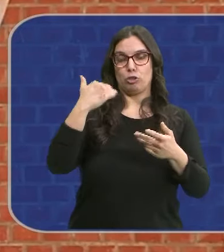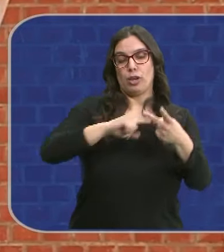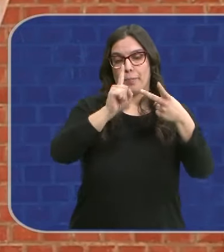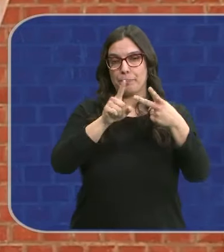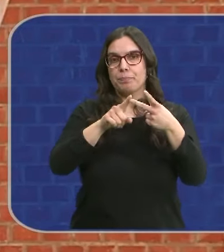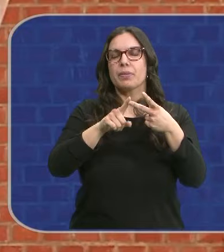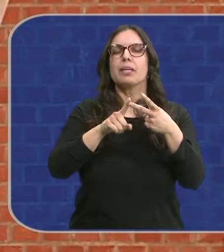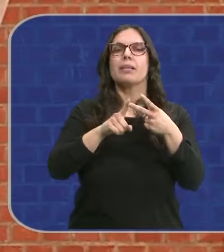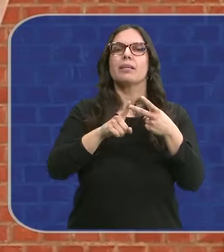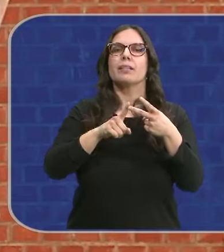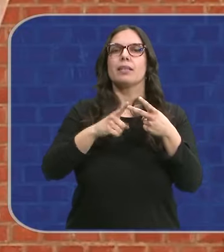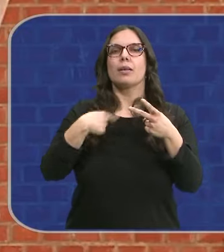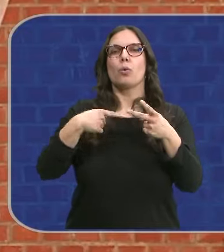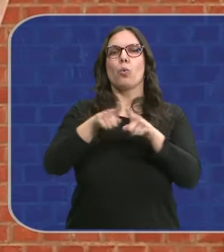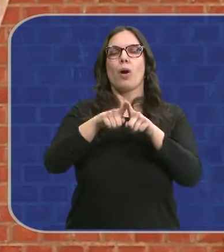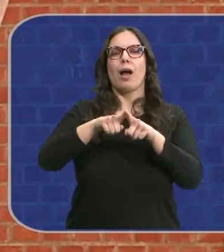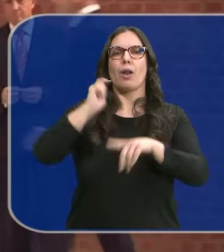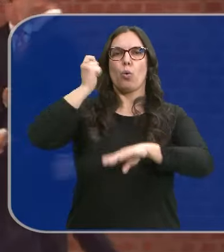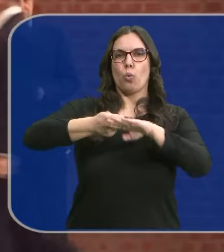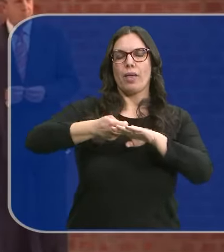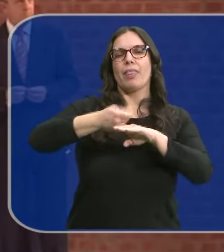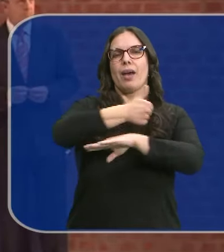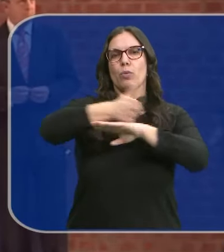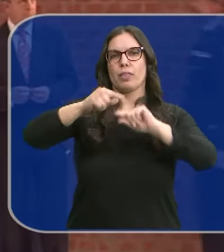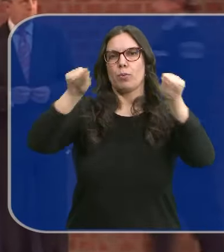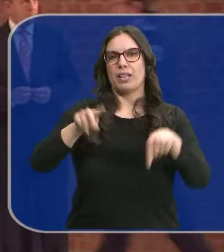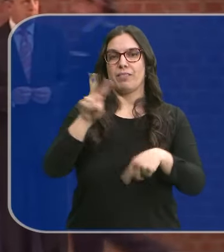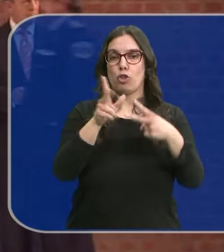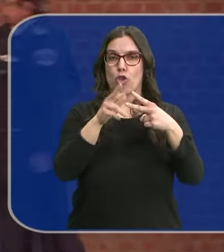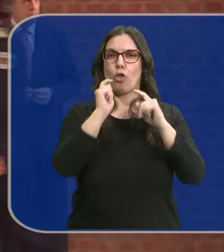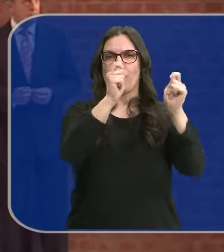Soria y Ángel Santiago Martínez, magistrado de la Audiencia Provincial de Valladolid.